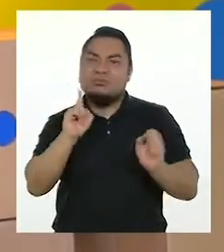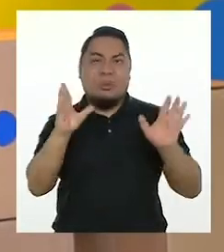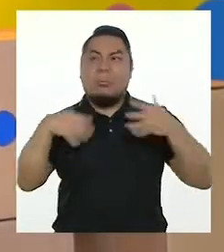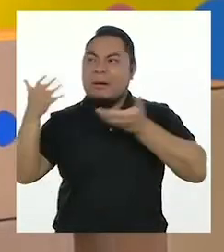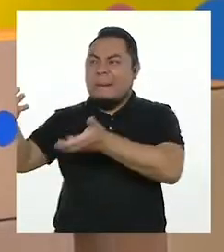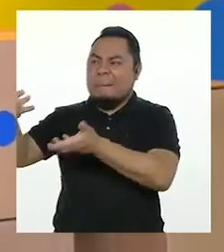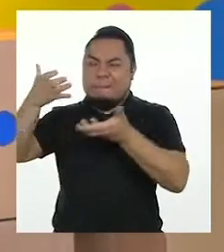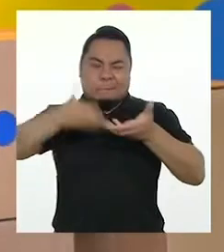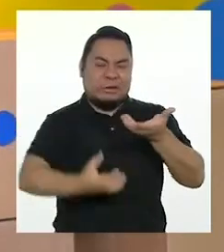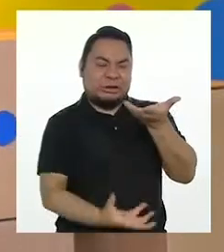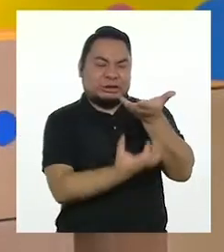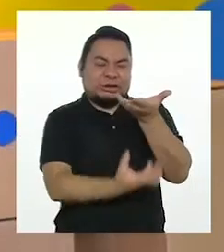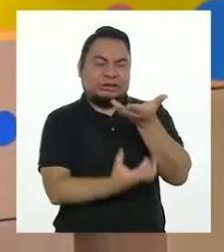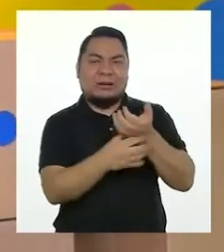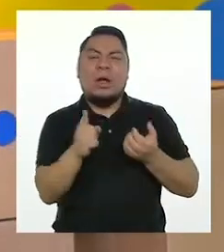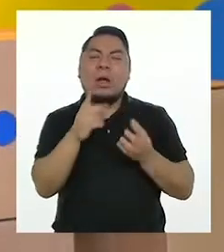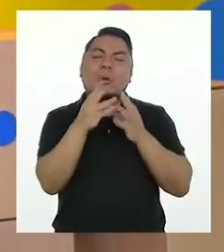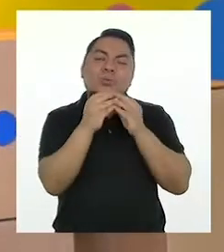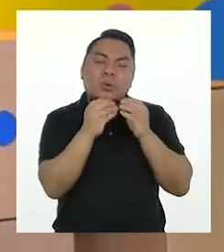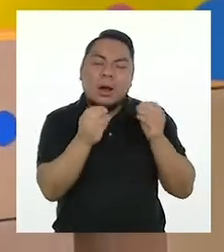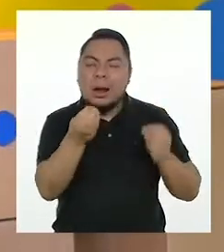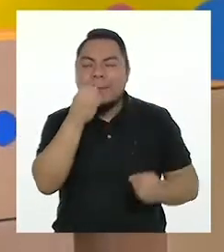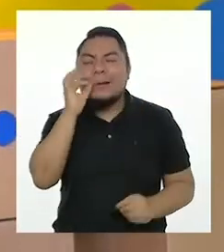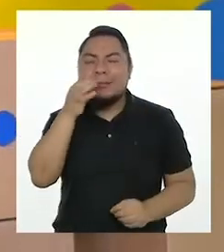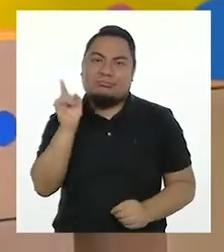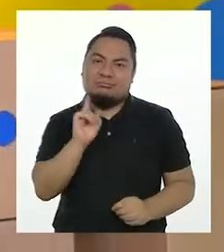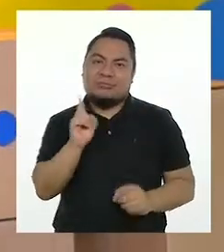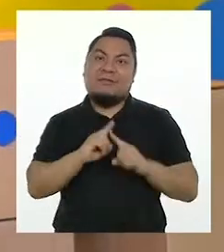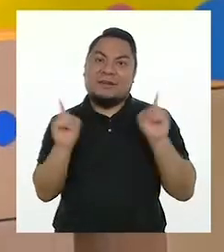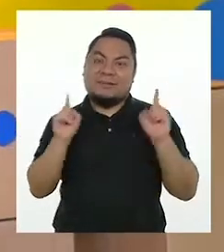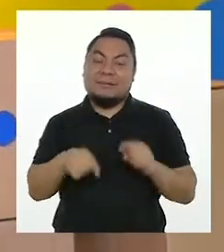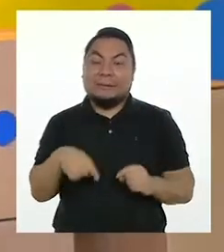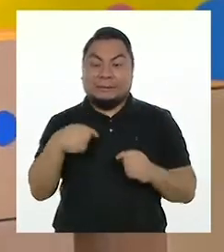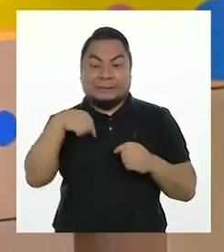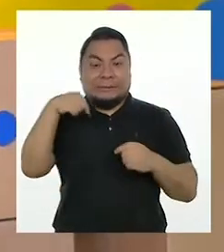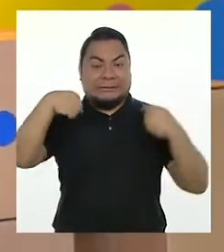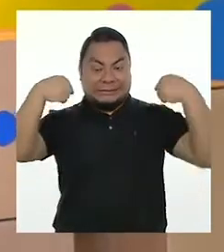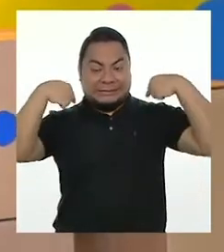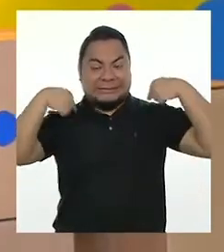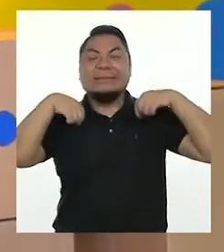y se ponen suaves y deliciosos. En cambio, este sí.